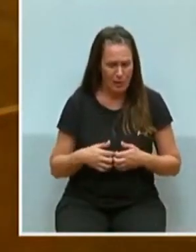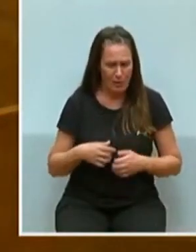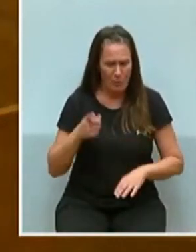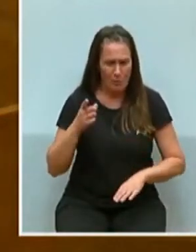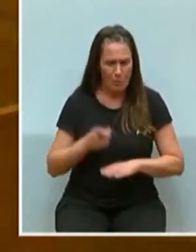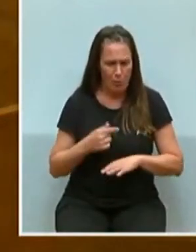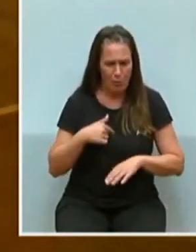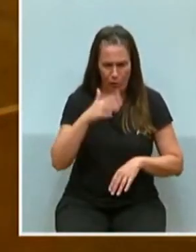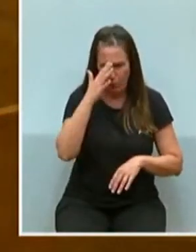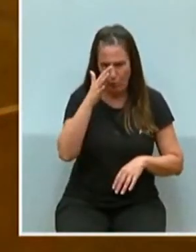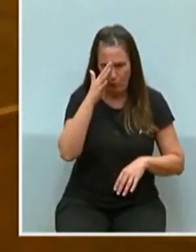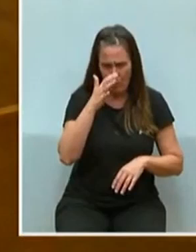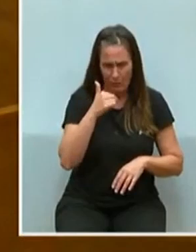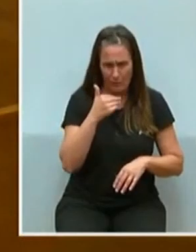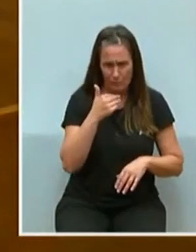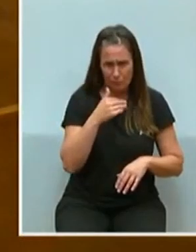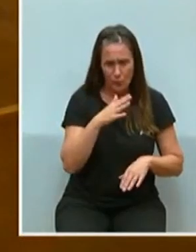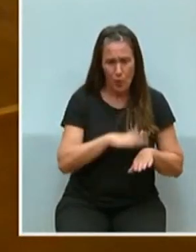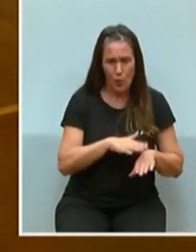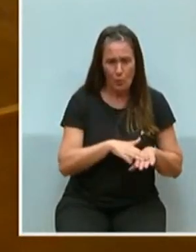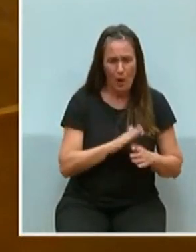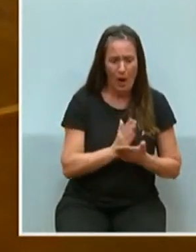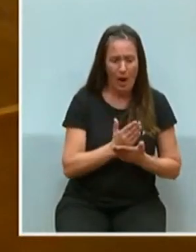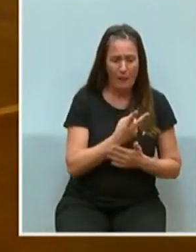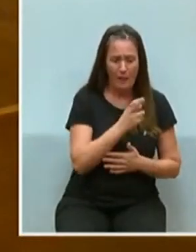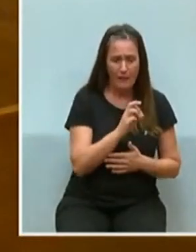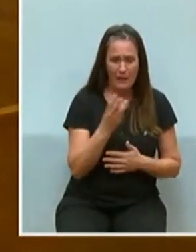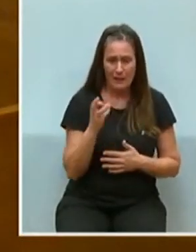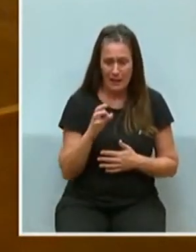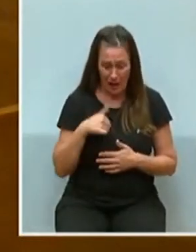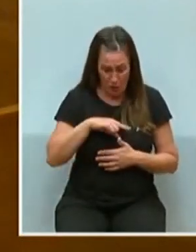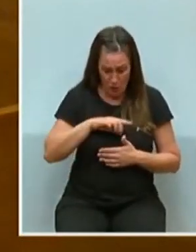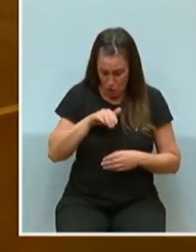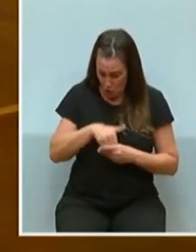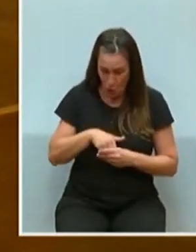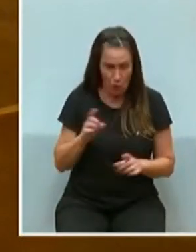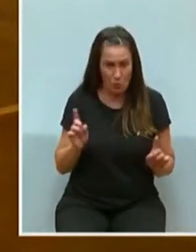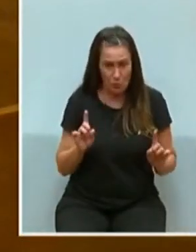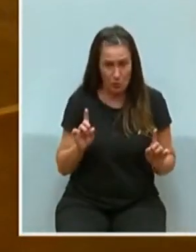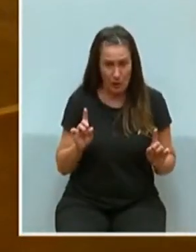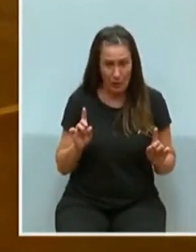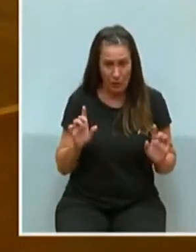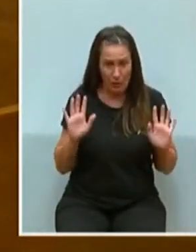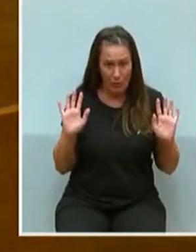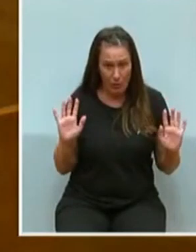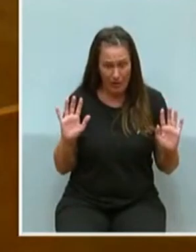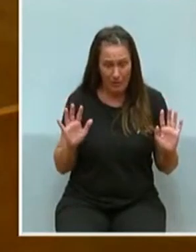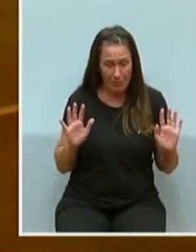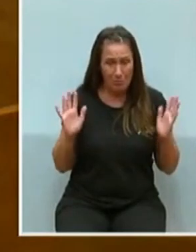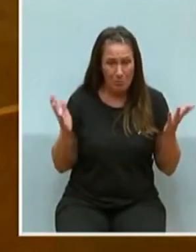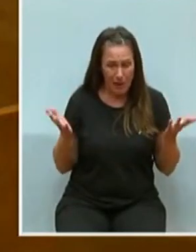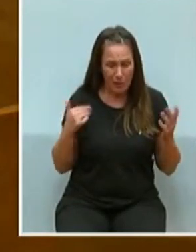ideológicas derivadas de la Agenda 2030, algo que nosotros no hemos votado, pero que provoca un aumento en los costes de